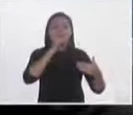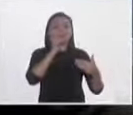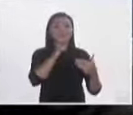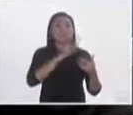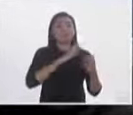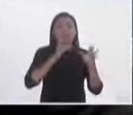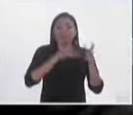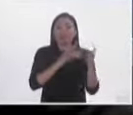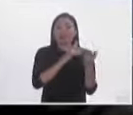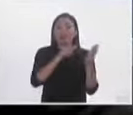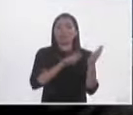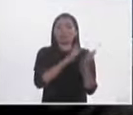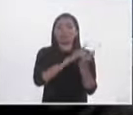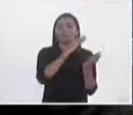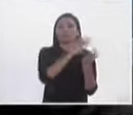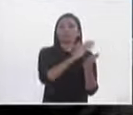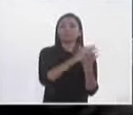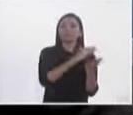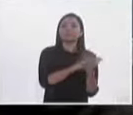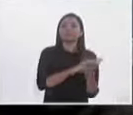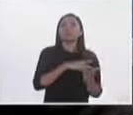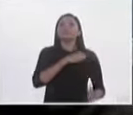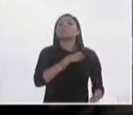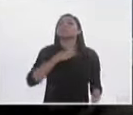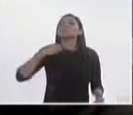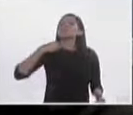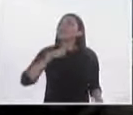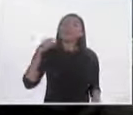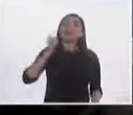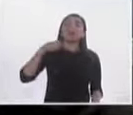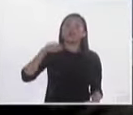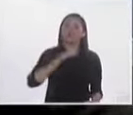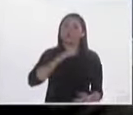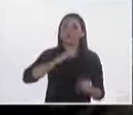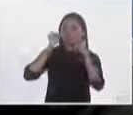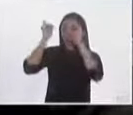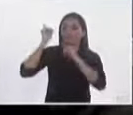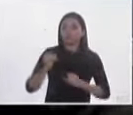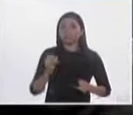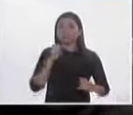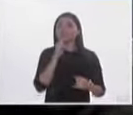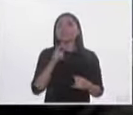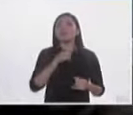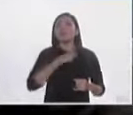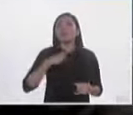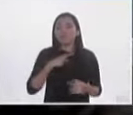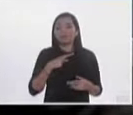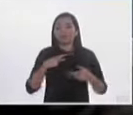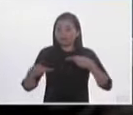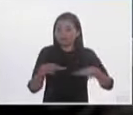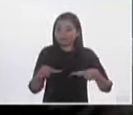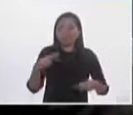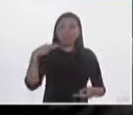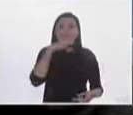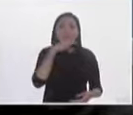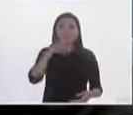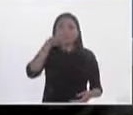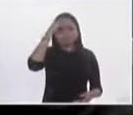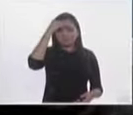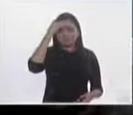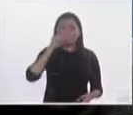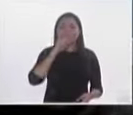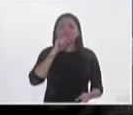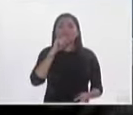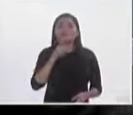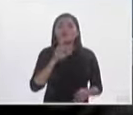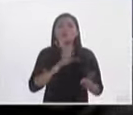que tienen que ver con las restricciones legales, que van a obligar a los independientes a un proceso rápido de aprendizaje con el